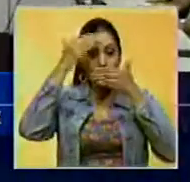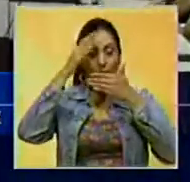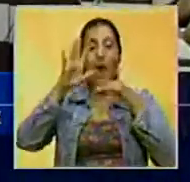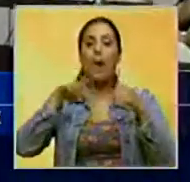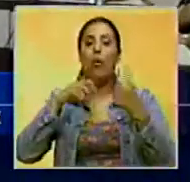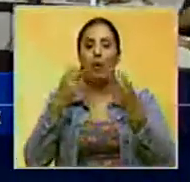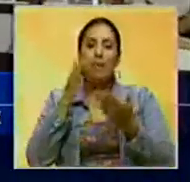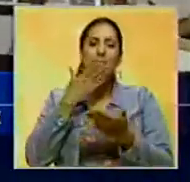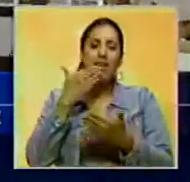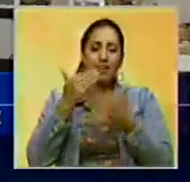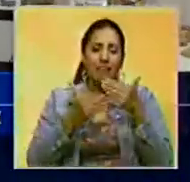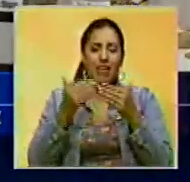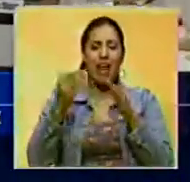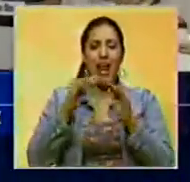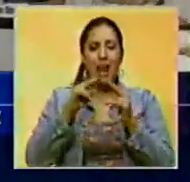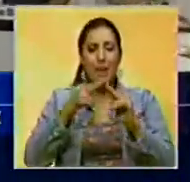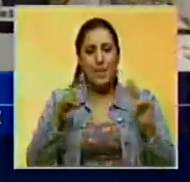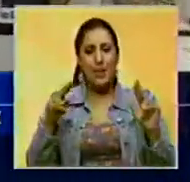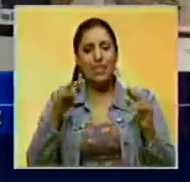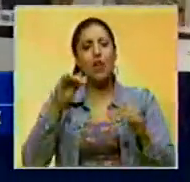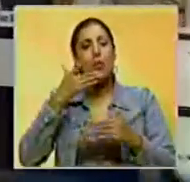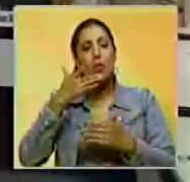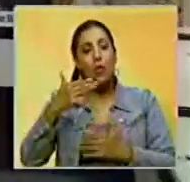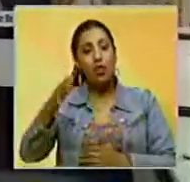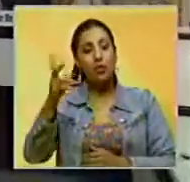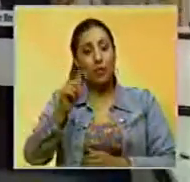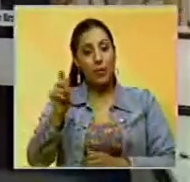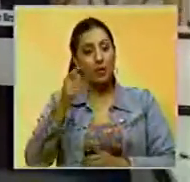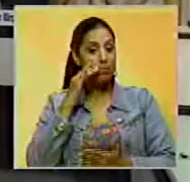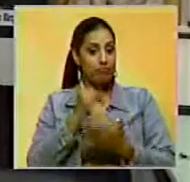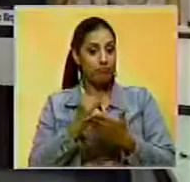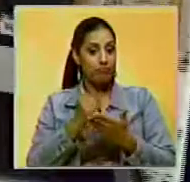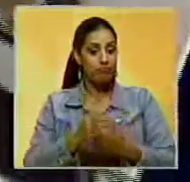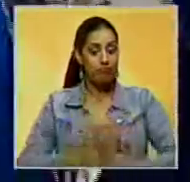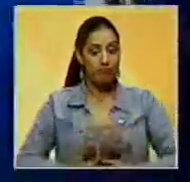definitiva la paz, lo cual se espera que ocurra en los próximos meses.